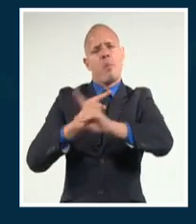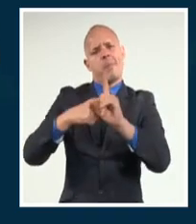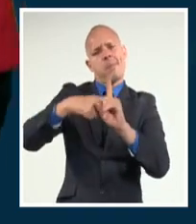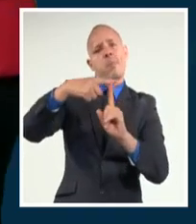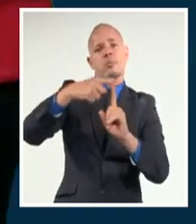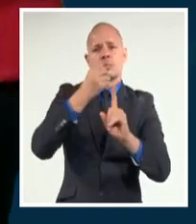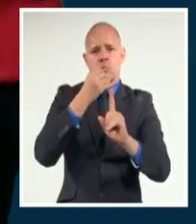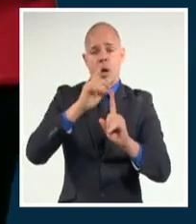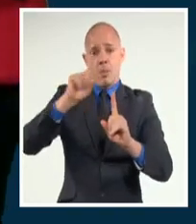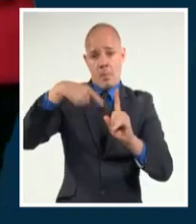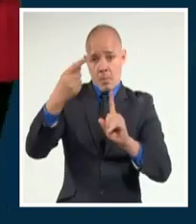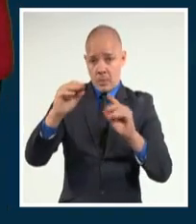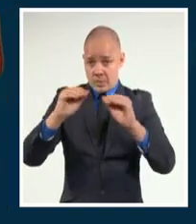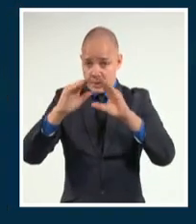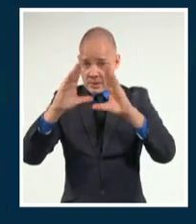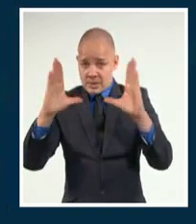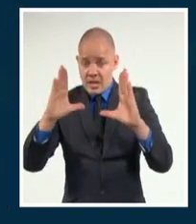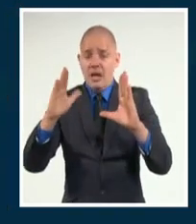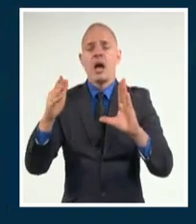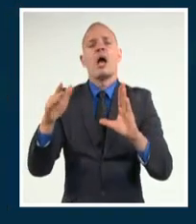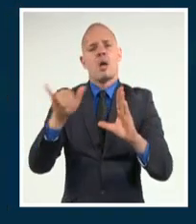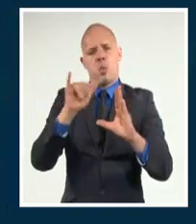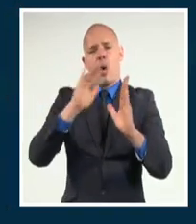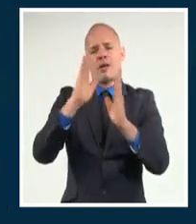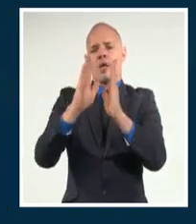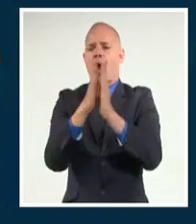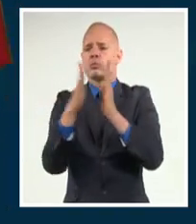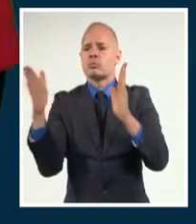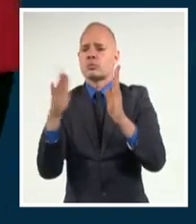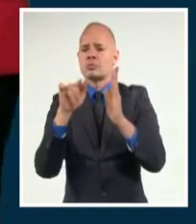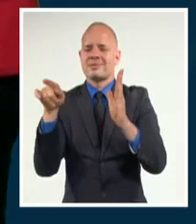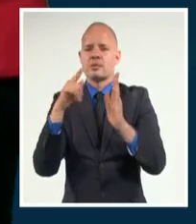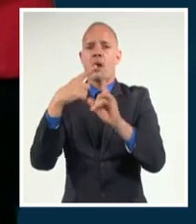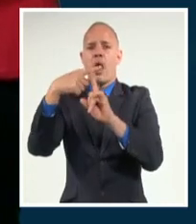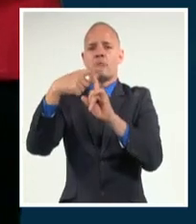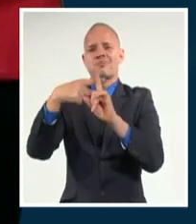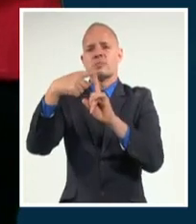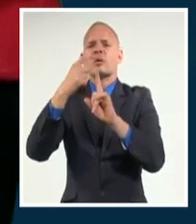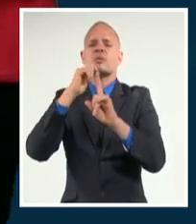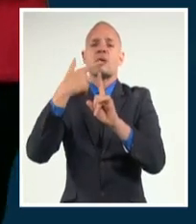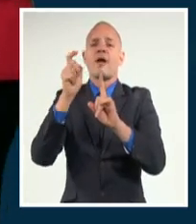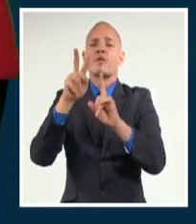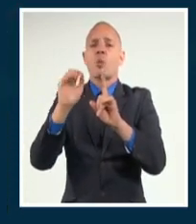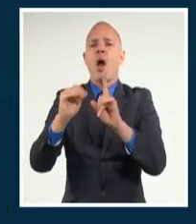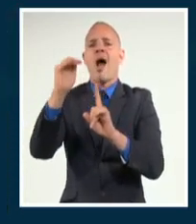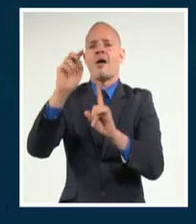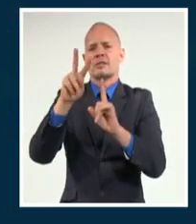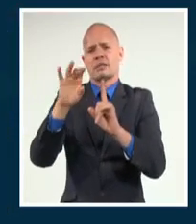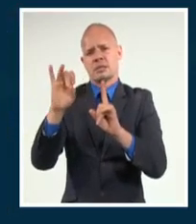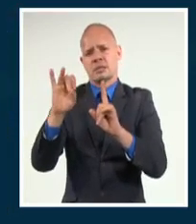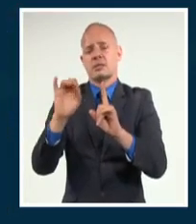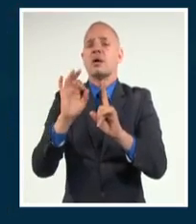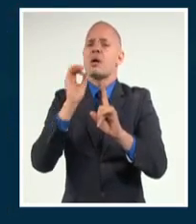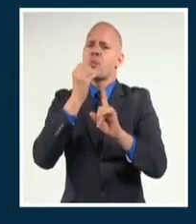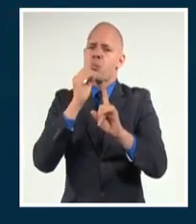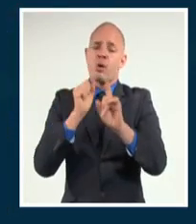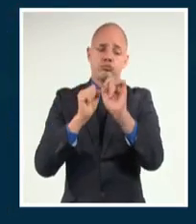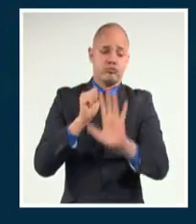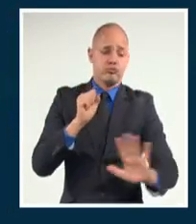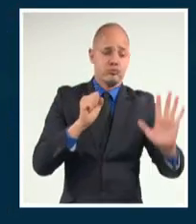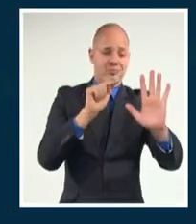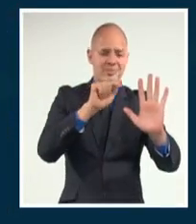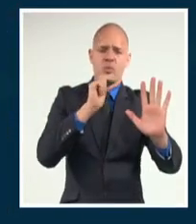fresco en la parte occidental con temperaturas máximas tan solo de 24 y hasta 27 grados Celsius. En la parte oriental